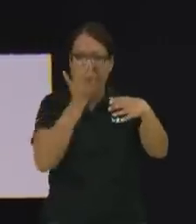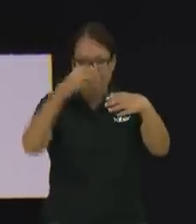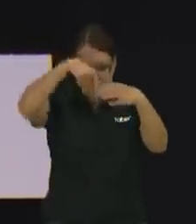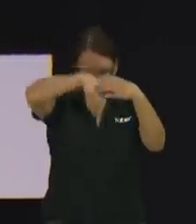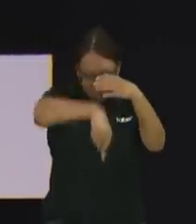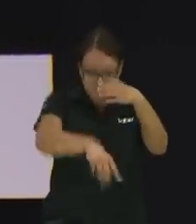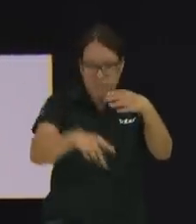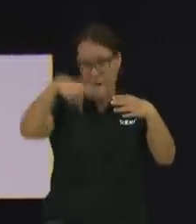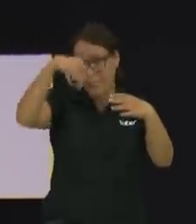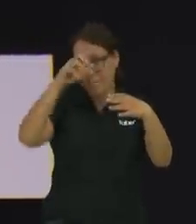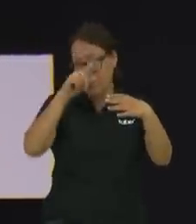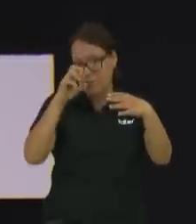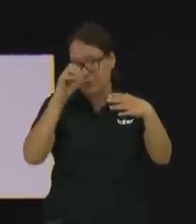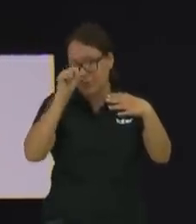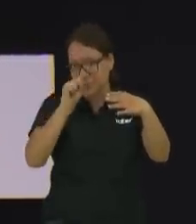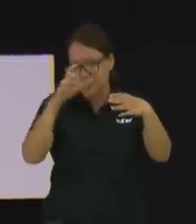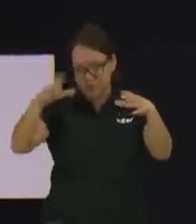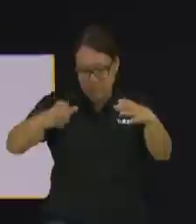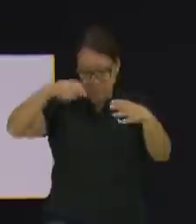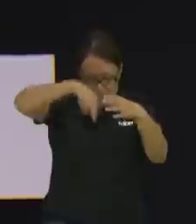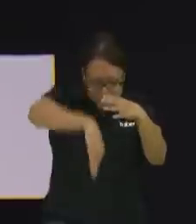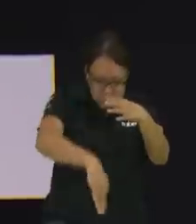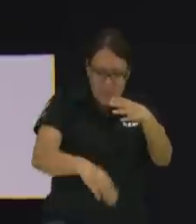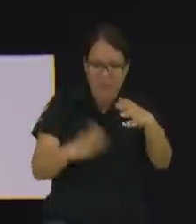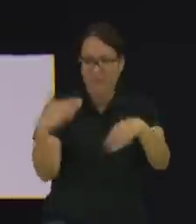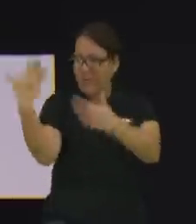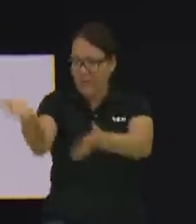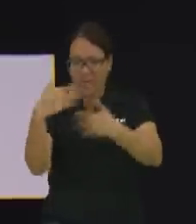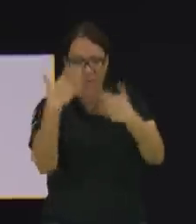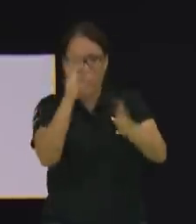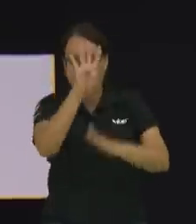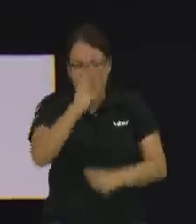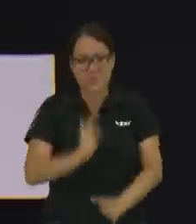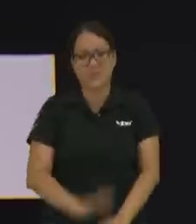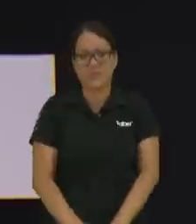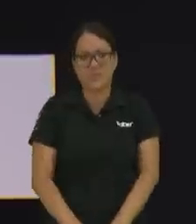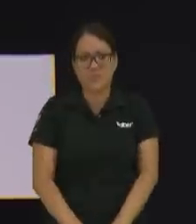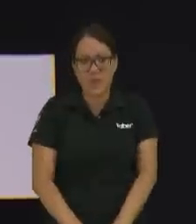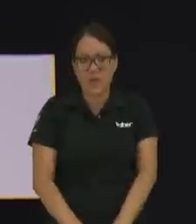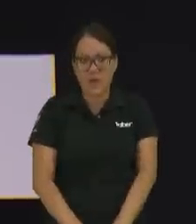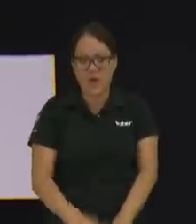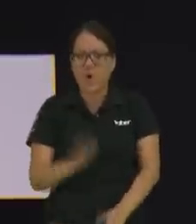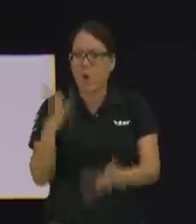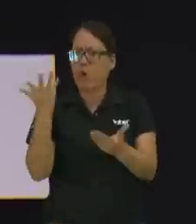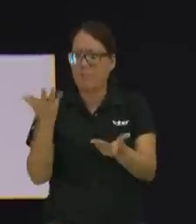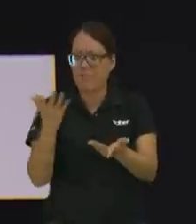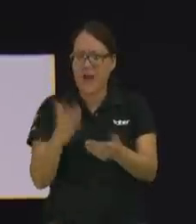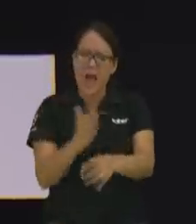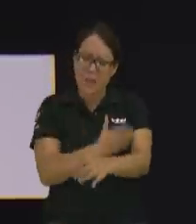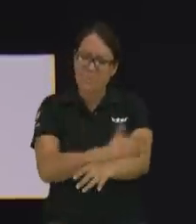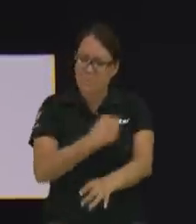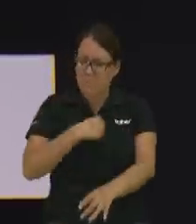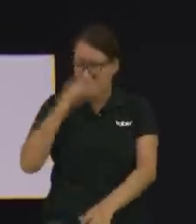hizo sembrando un buenos días le puede evitar un asalto